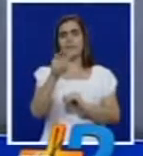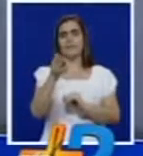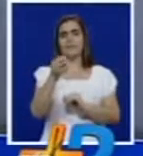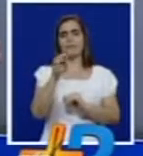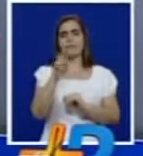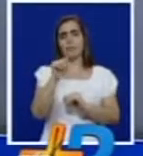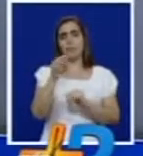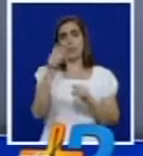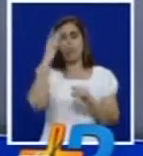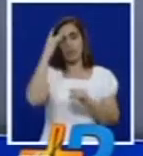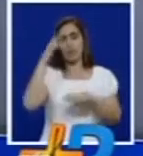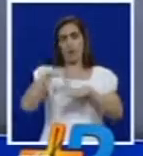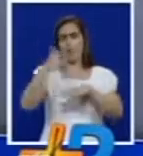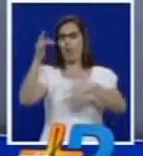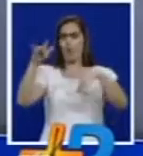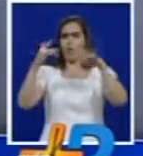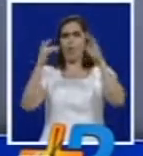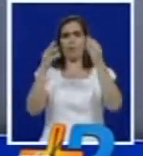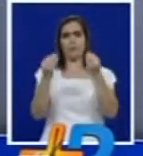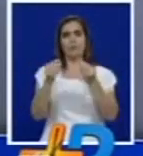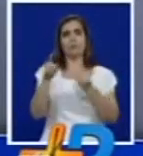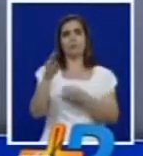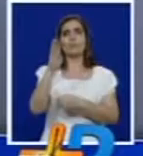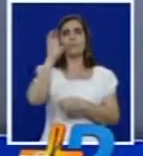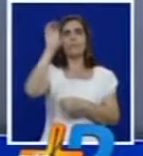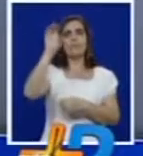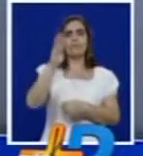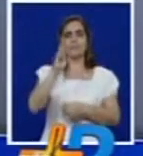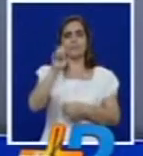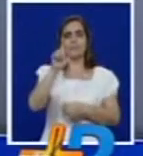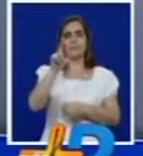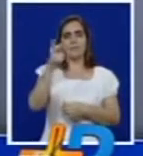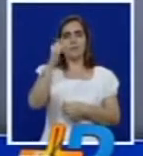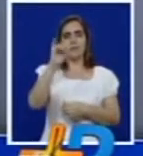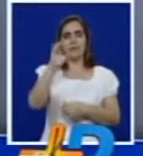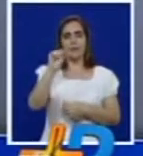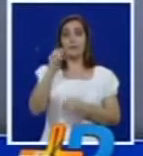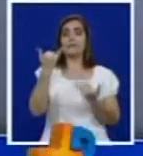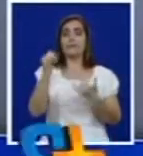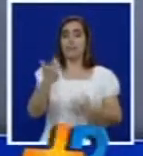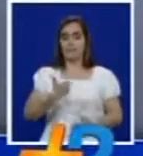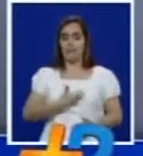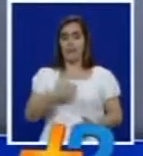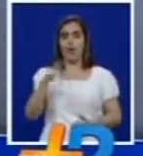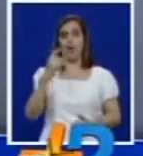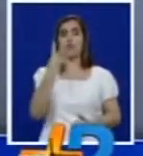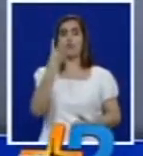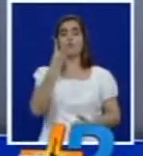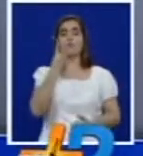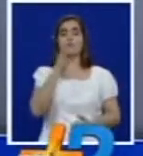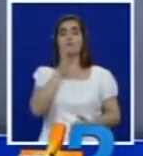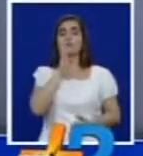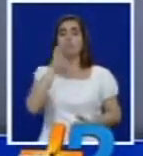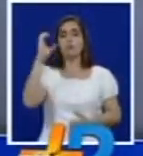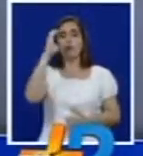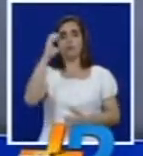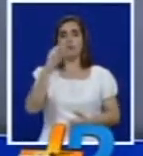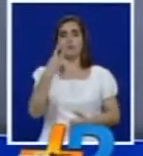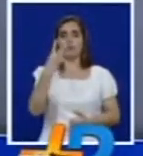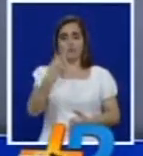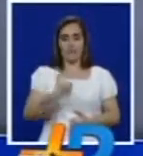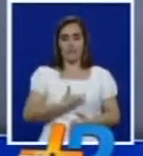nos estamos bañando en oro a nivel internacional en Bélgica se cumple el campeonato mundial de patinaje y cuatro medallas de oro más entre ellas dos vallecaucanos